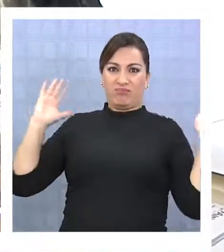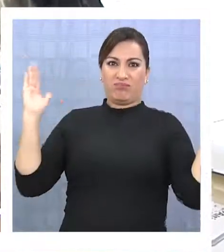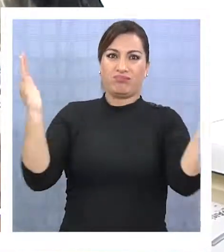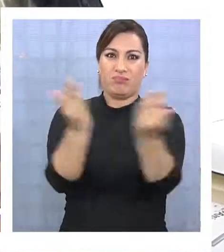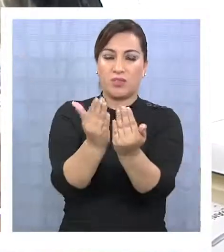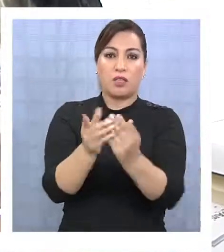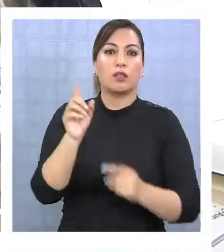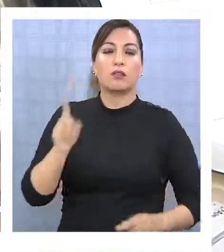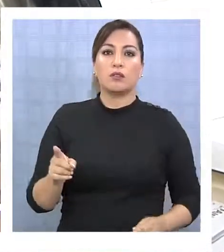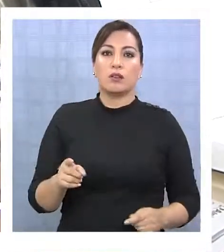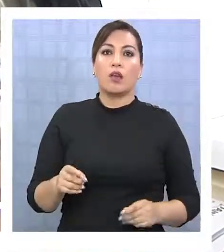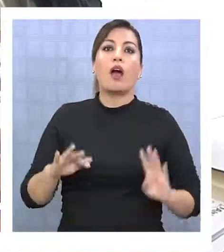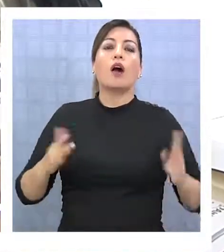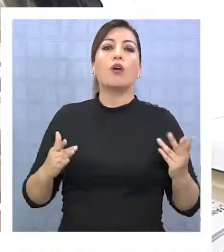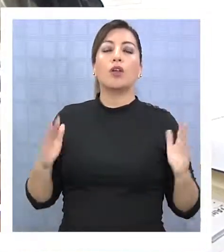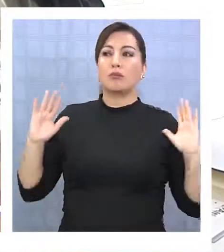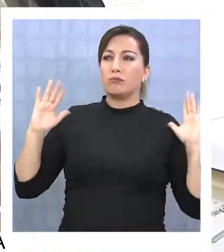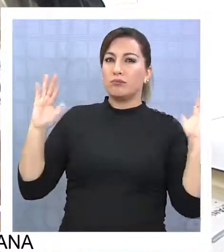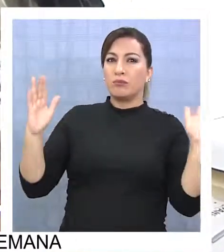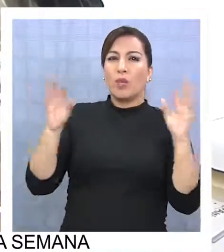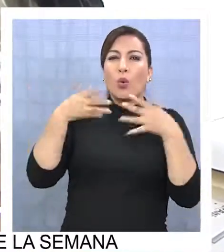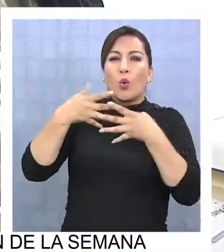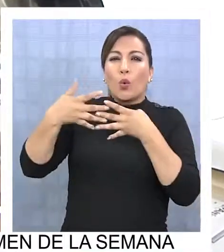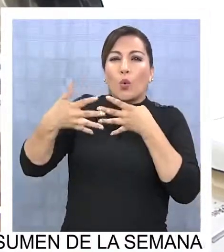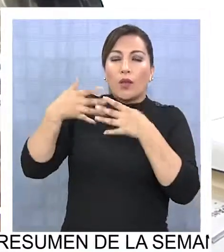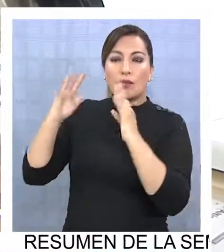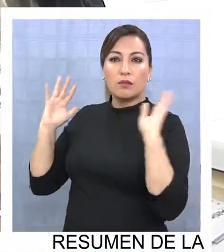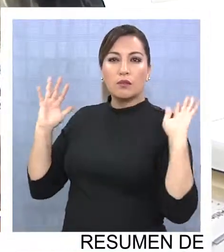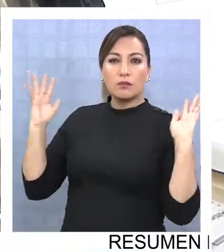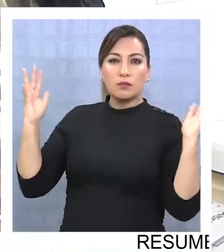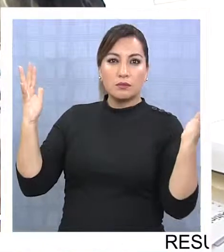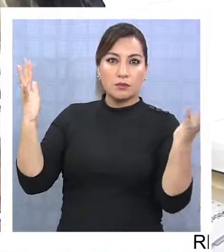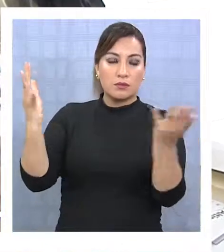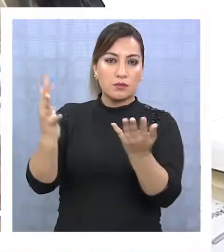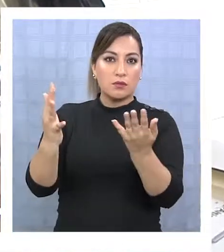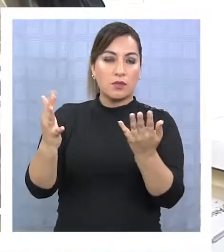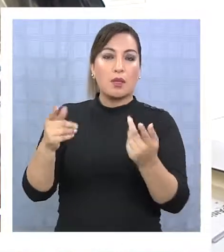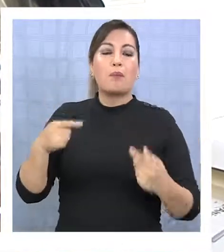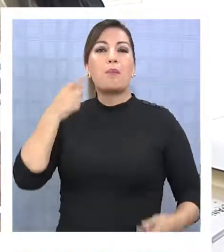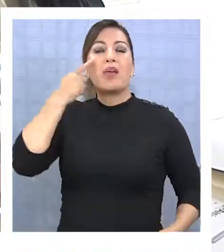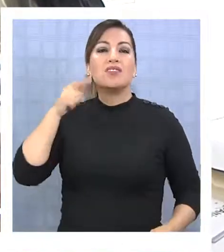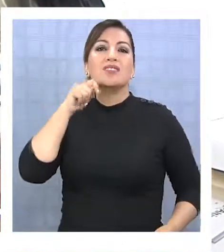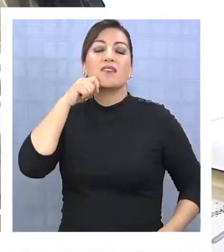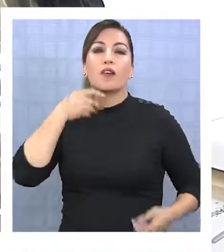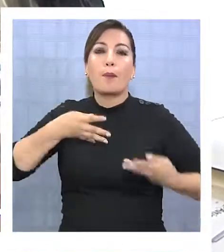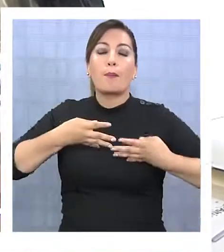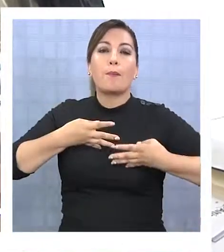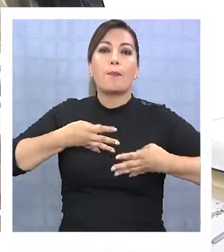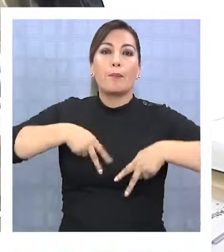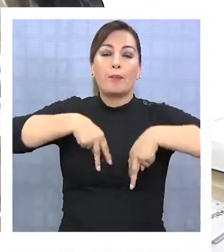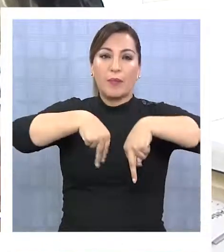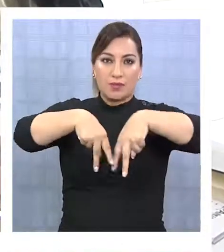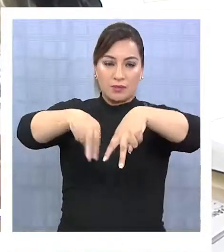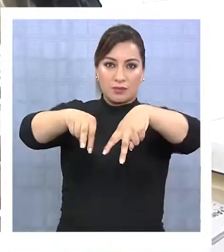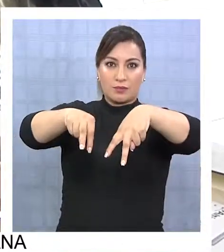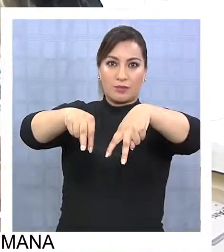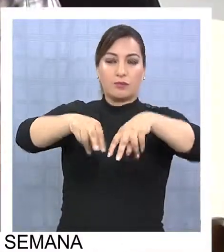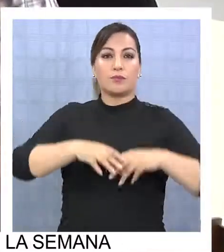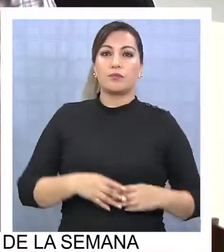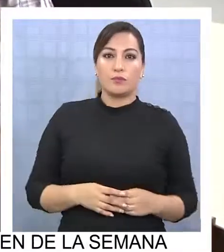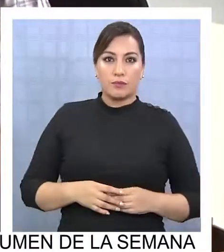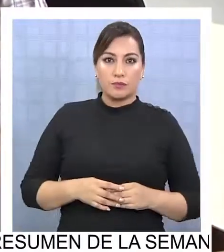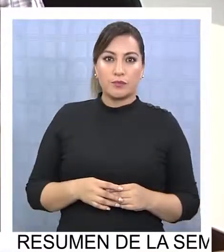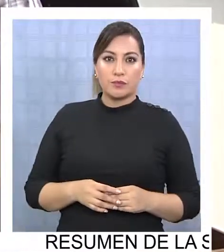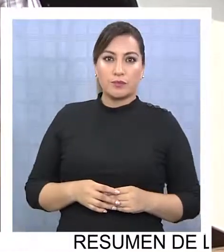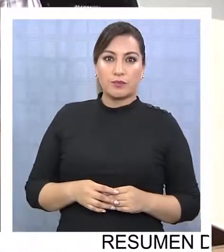colocando una malla que es muy transparente, un agmaforo ahora en este momento, pero el paseo va a quedar habilitado por el poniente.